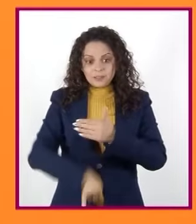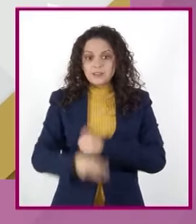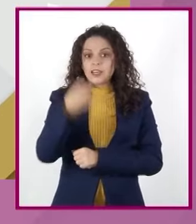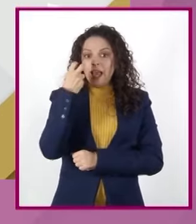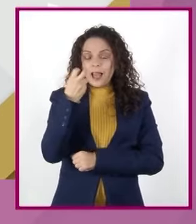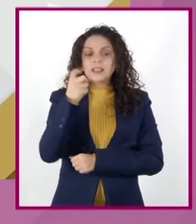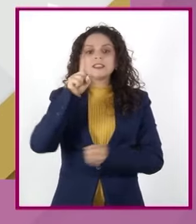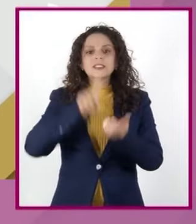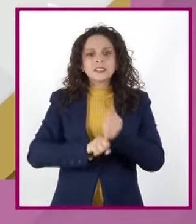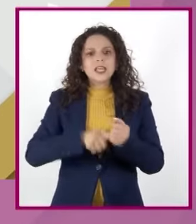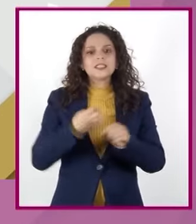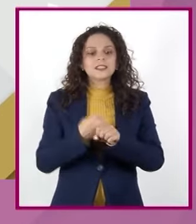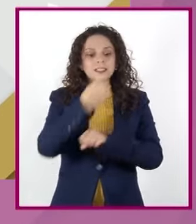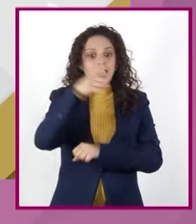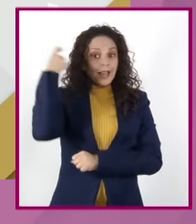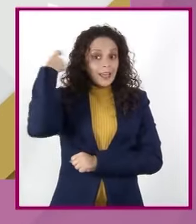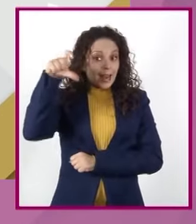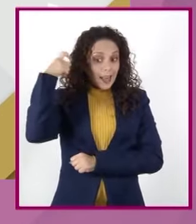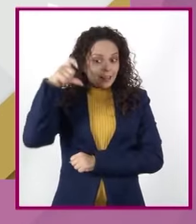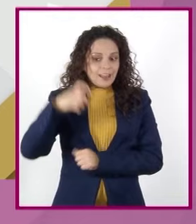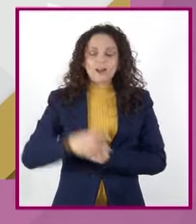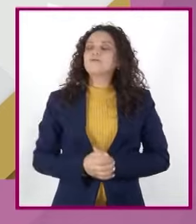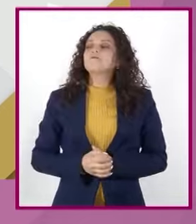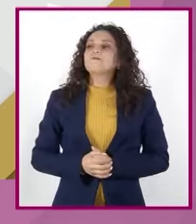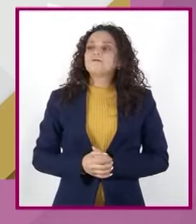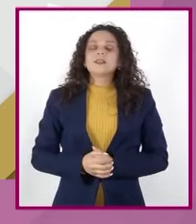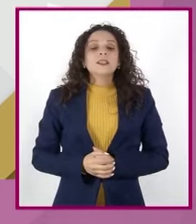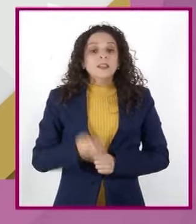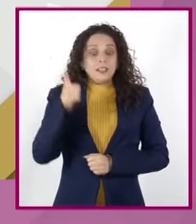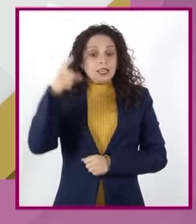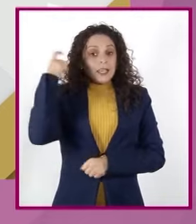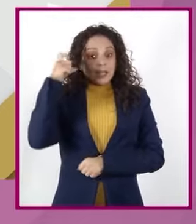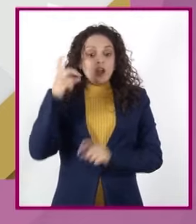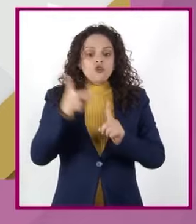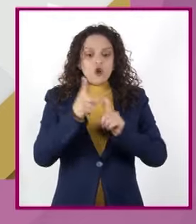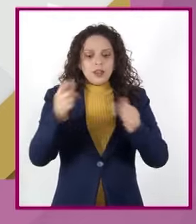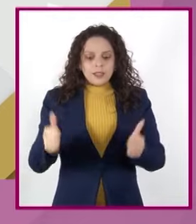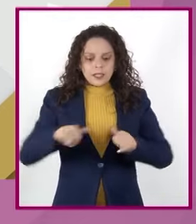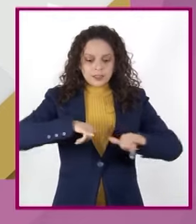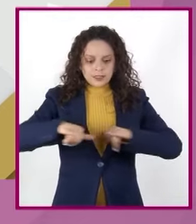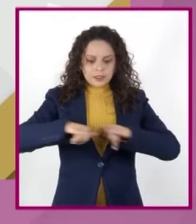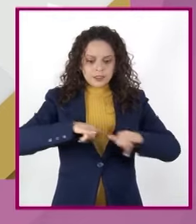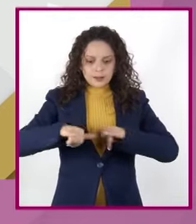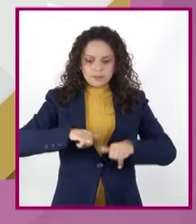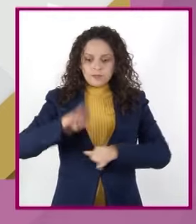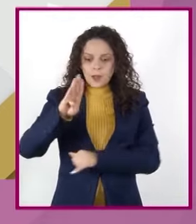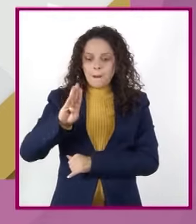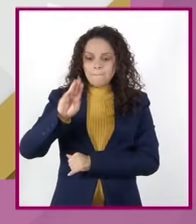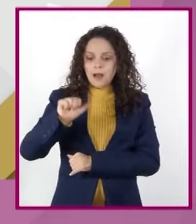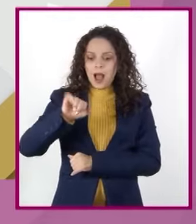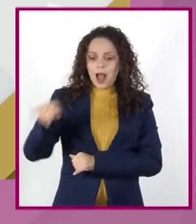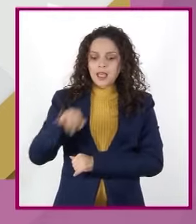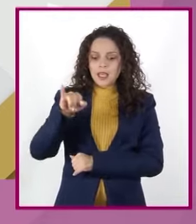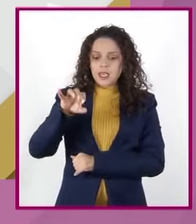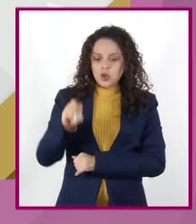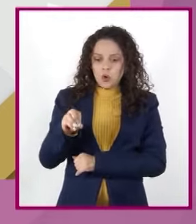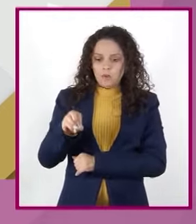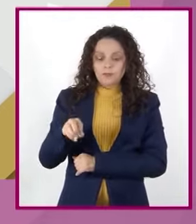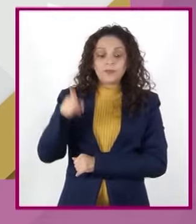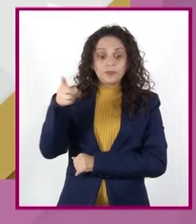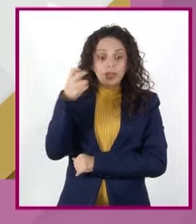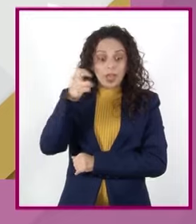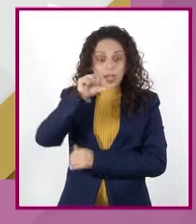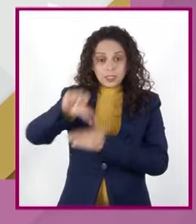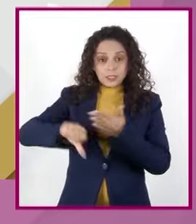de Querétaro. Querétaro se encuentra ubicado en la región del Bajío de México. La capital de Querétaro